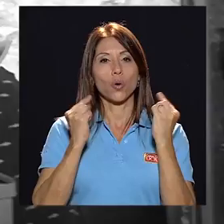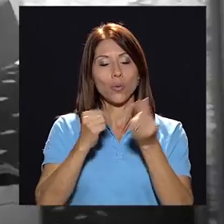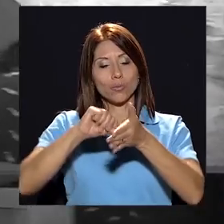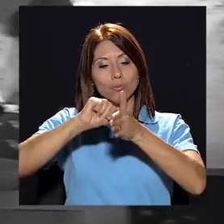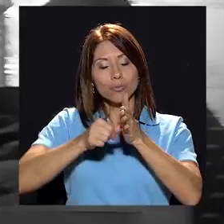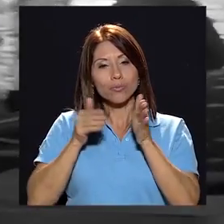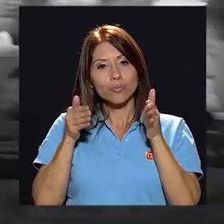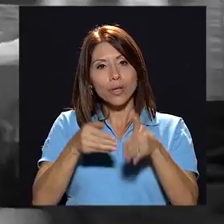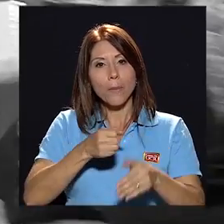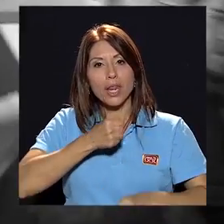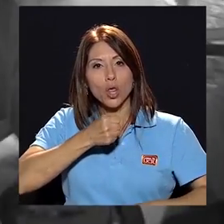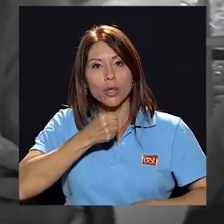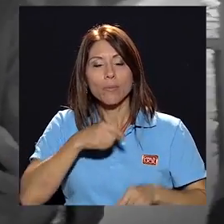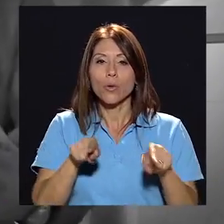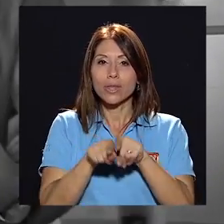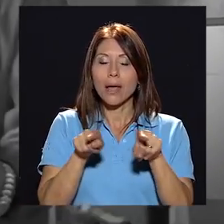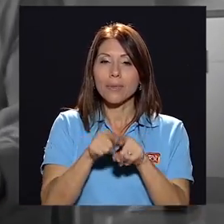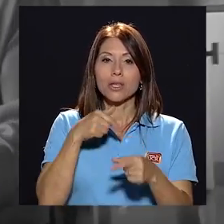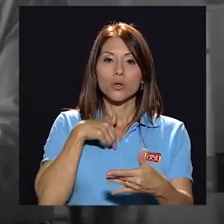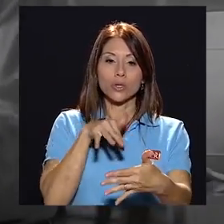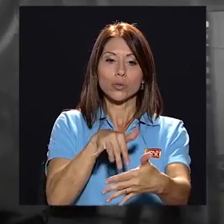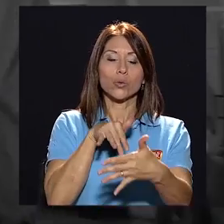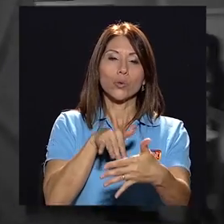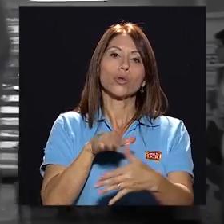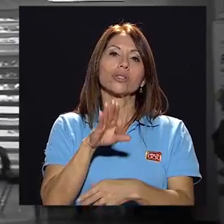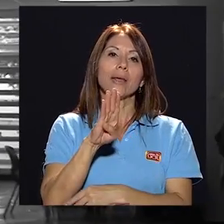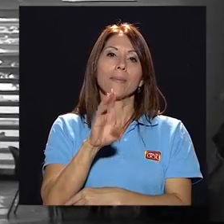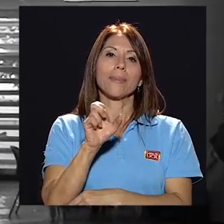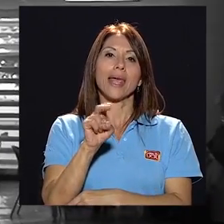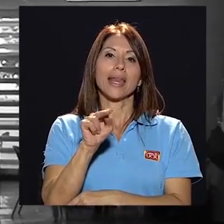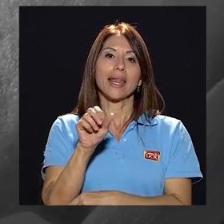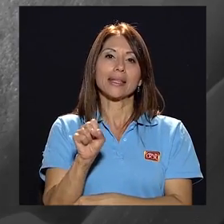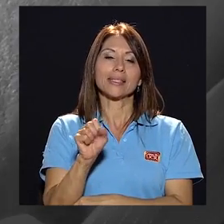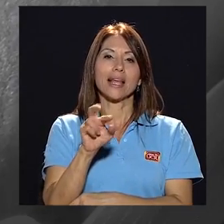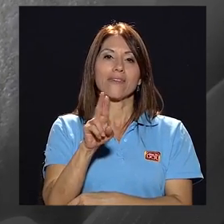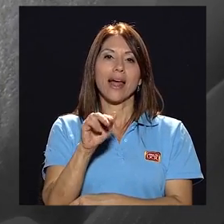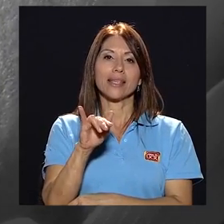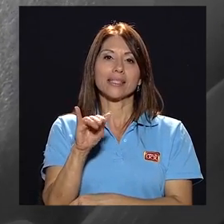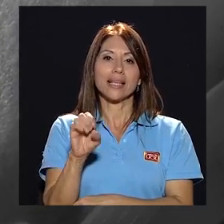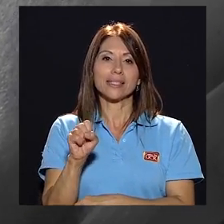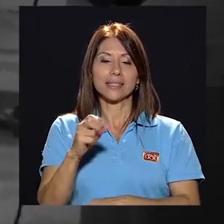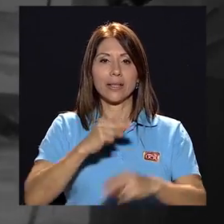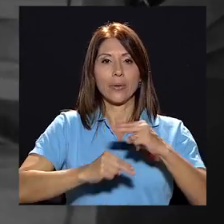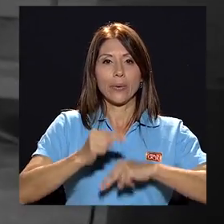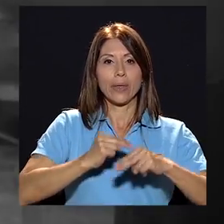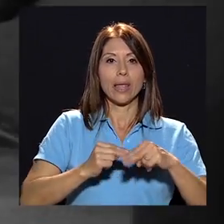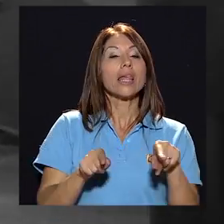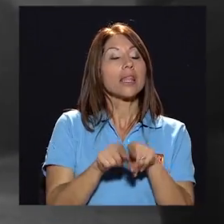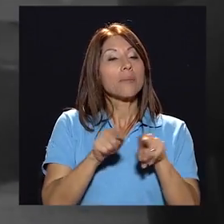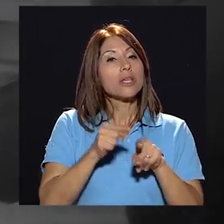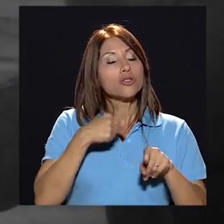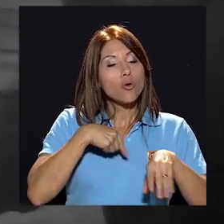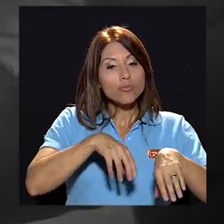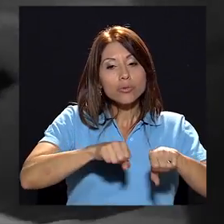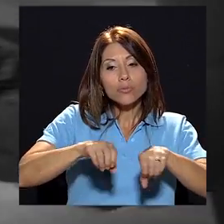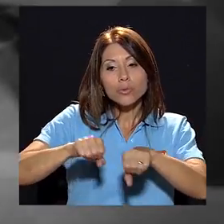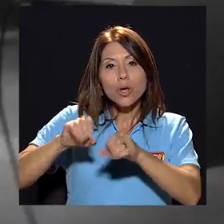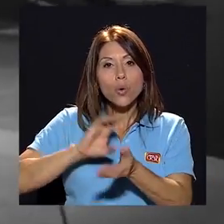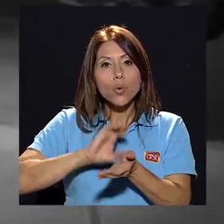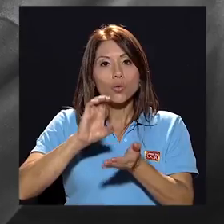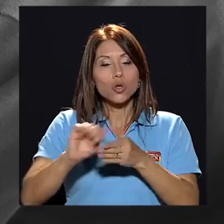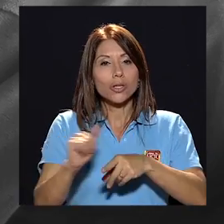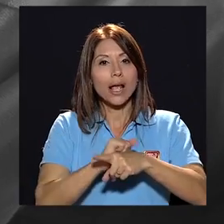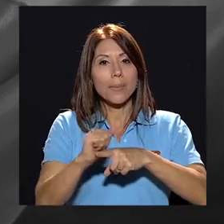colectiva con énfasis en periodismo. También tengo estudios en bienes raíces. y he llevado cursos de capacitación